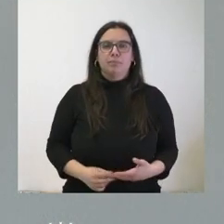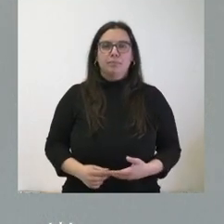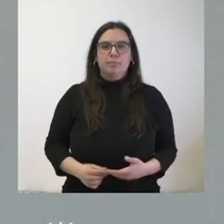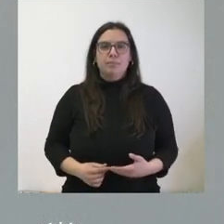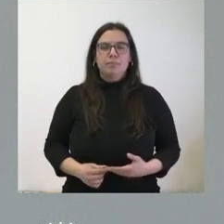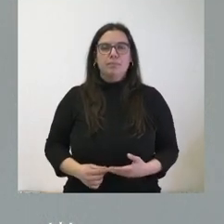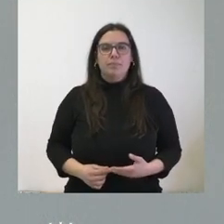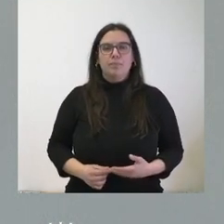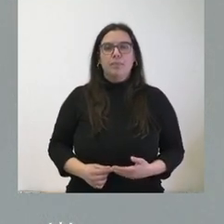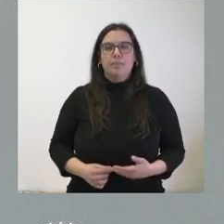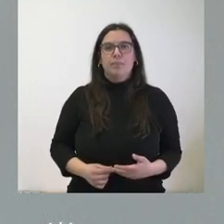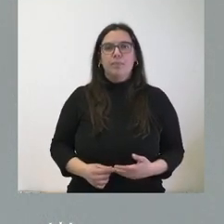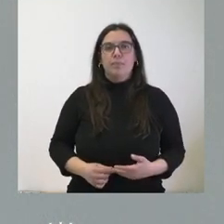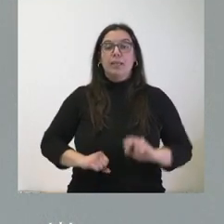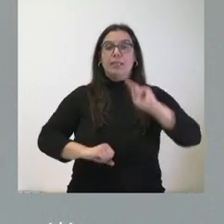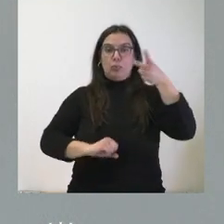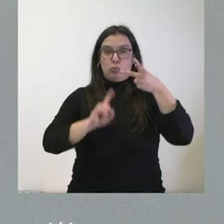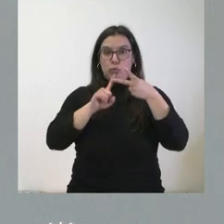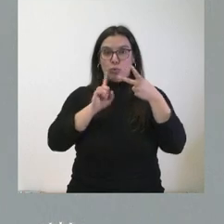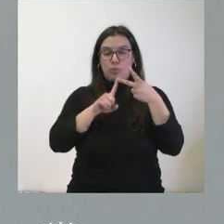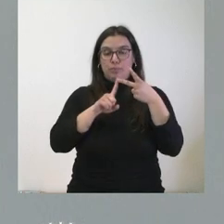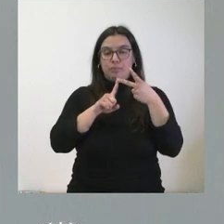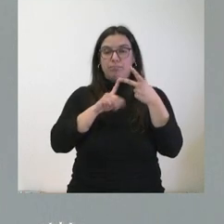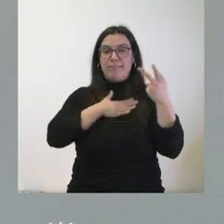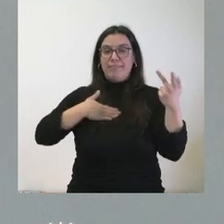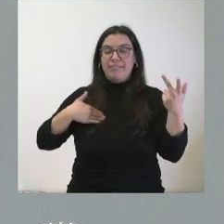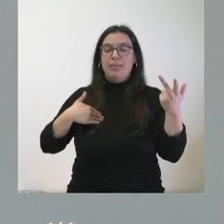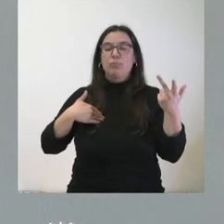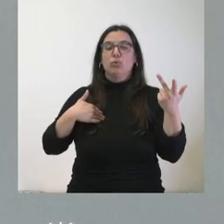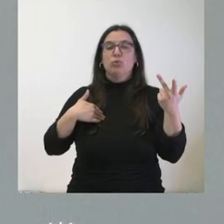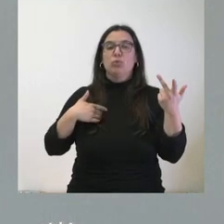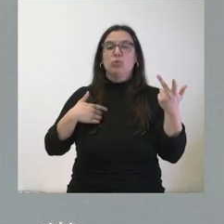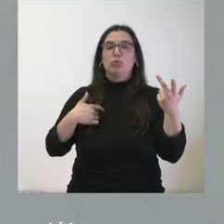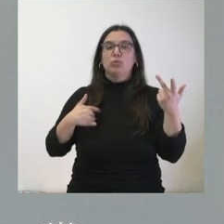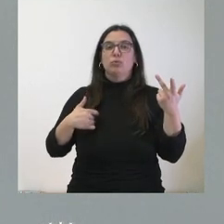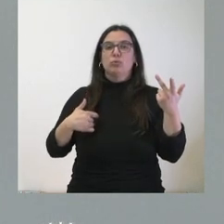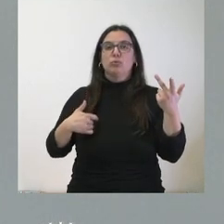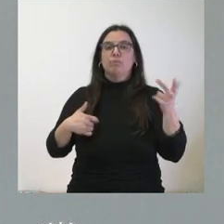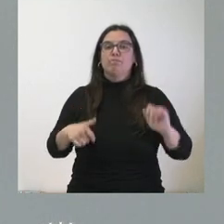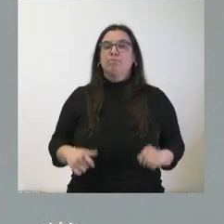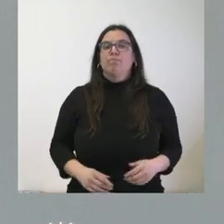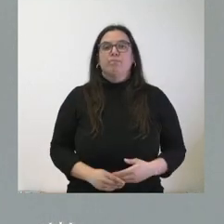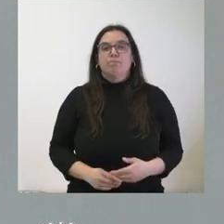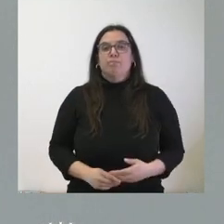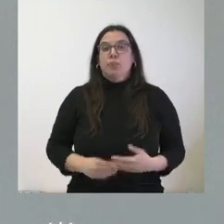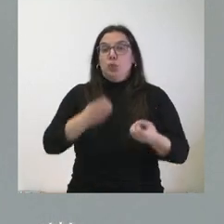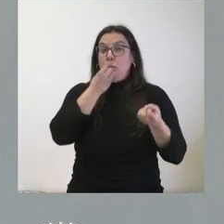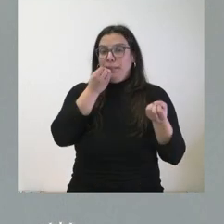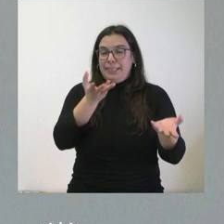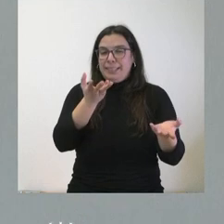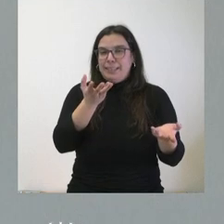El segundo tema que les queremos comentar.